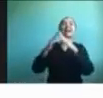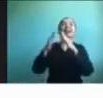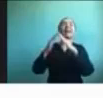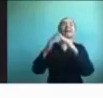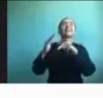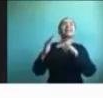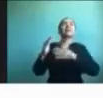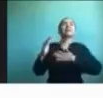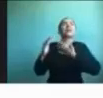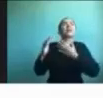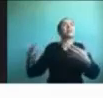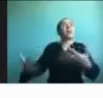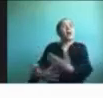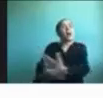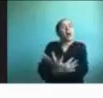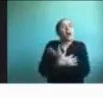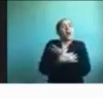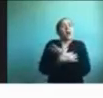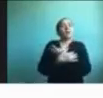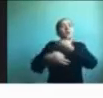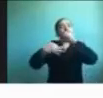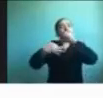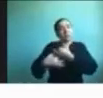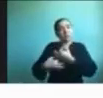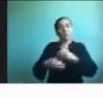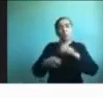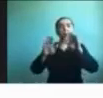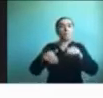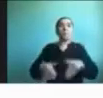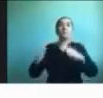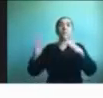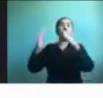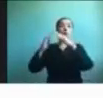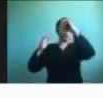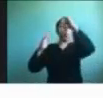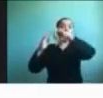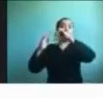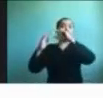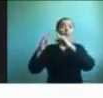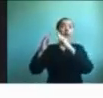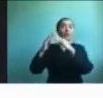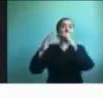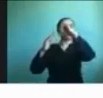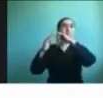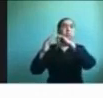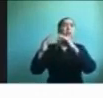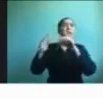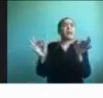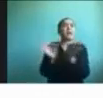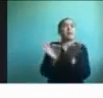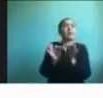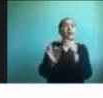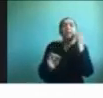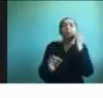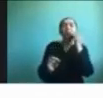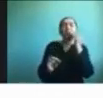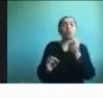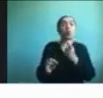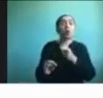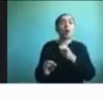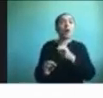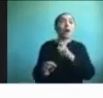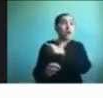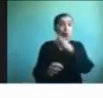de acogida. Lo mismo ocurre con la cuarentena. Que es explicarle los niños que esto tal vez no es algo que a todos nos gusta,